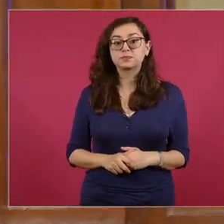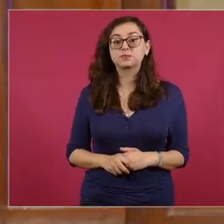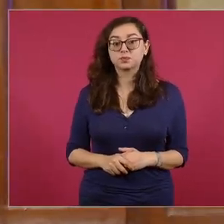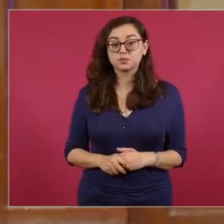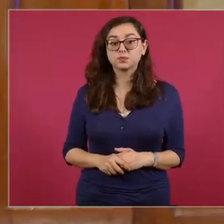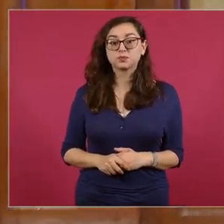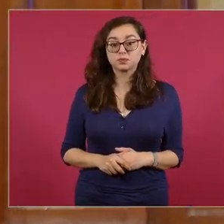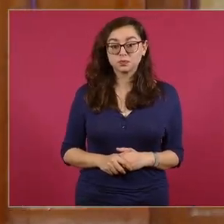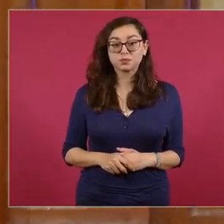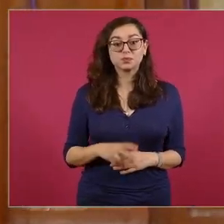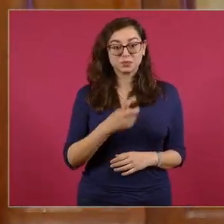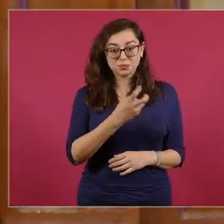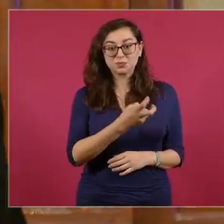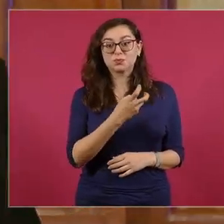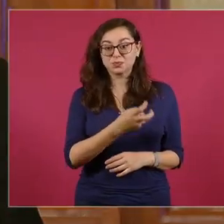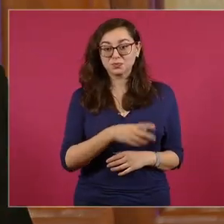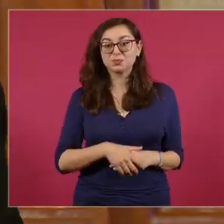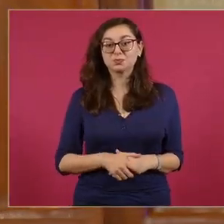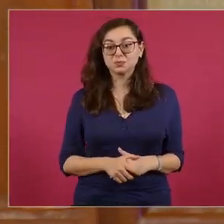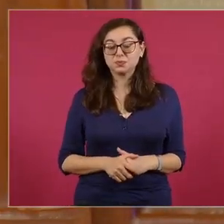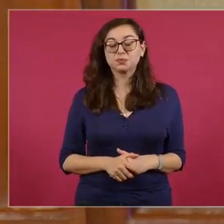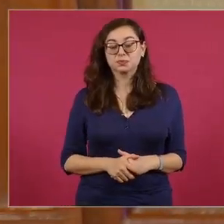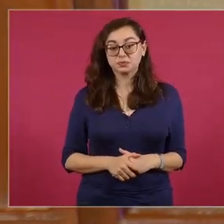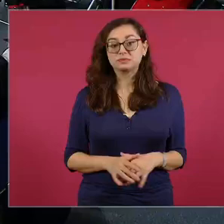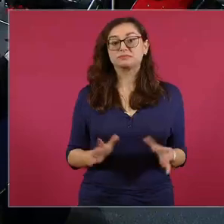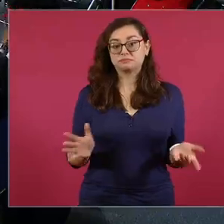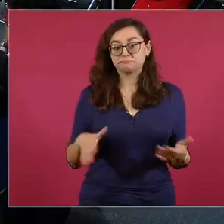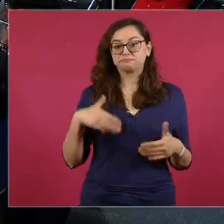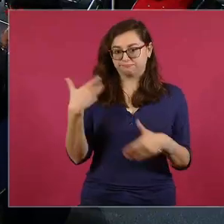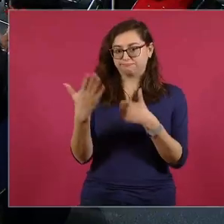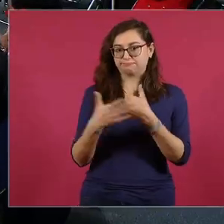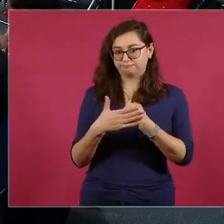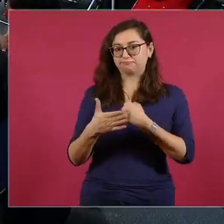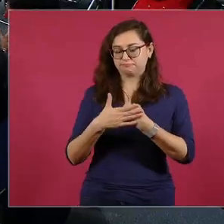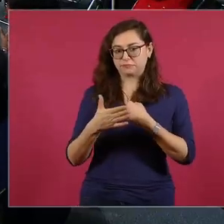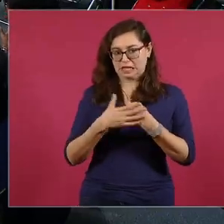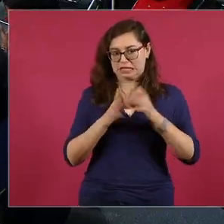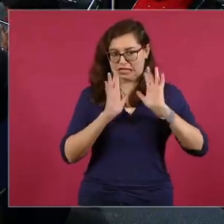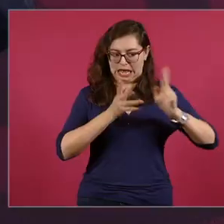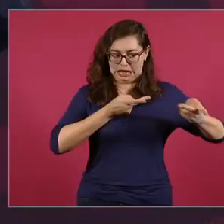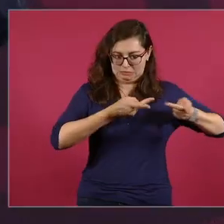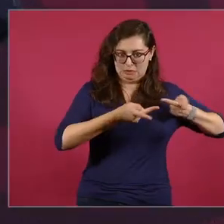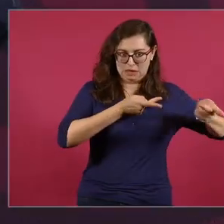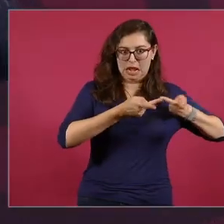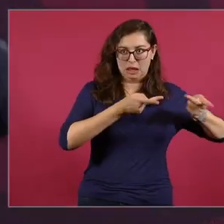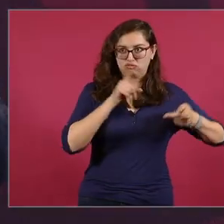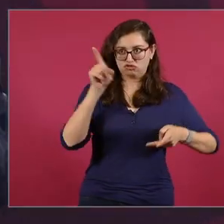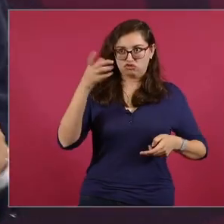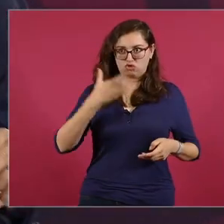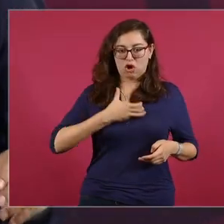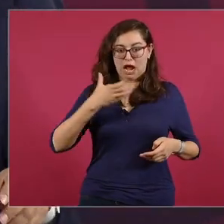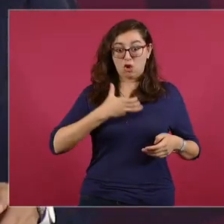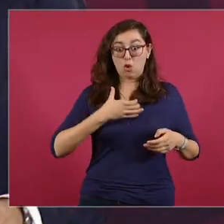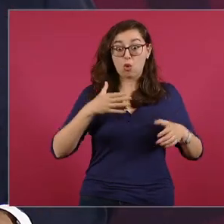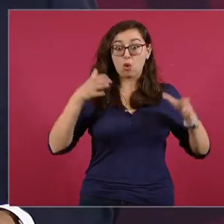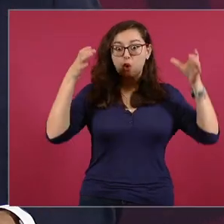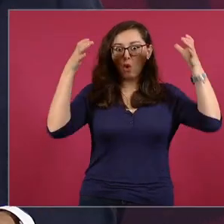se va a coronar en el Zócalo